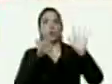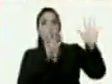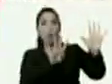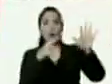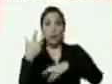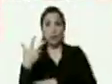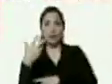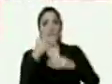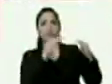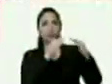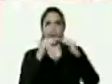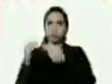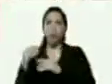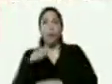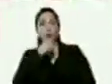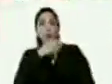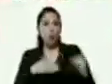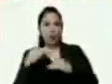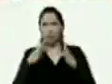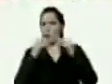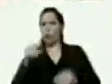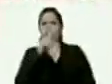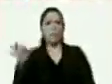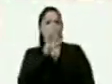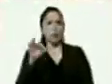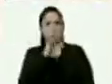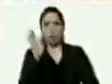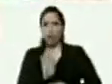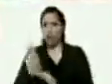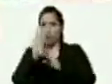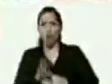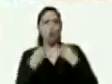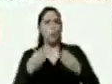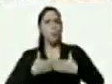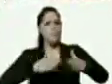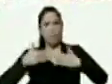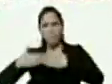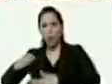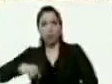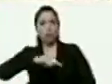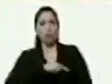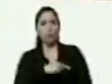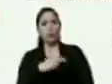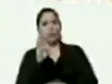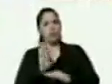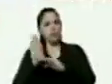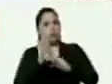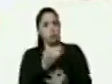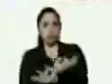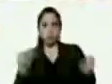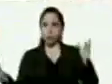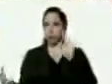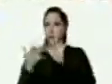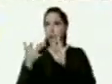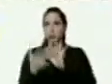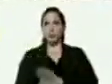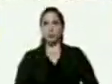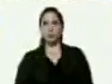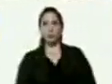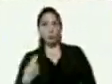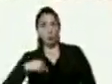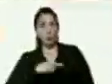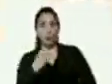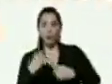presidente todos en 100% protegidos ¿cómo garantizamos nosotros? una protección perfecta pues con nuestra